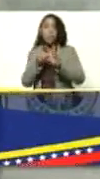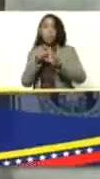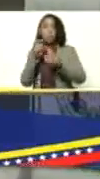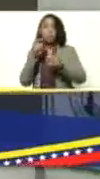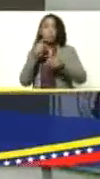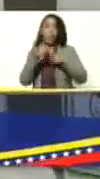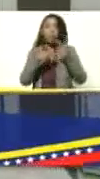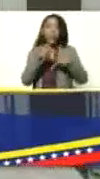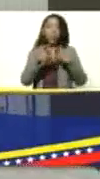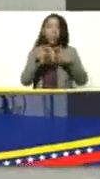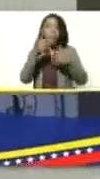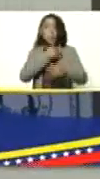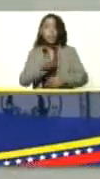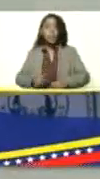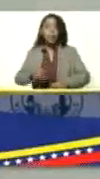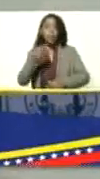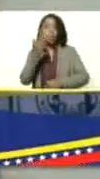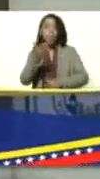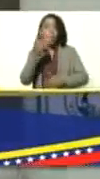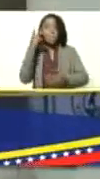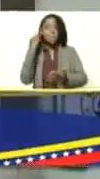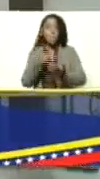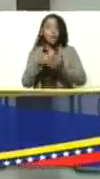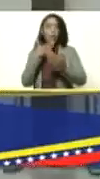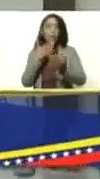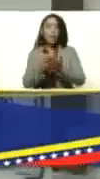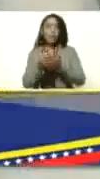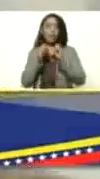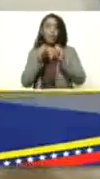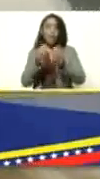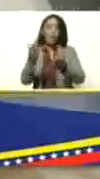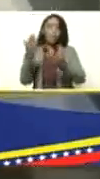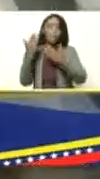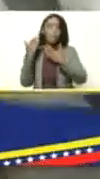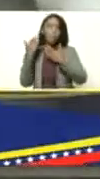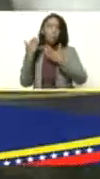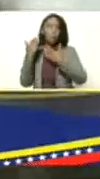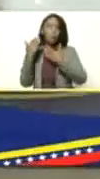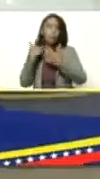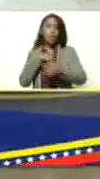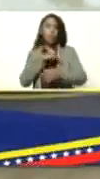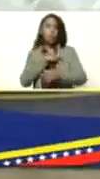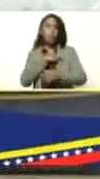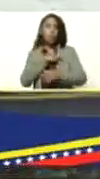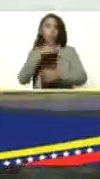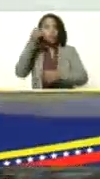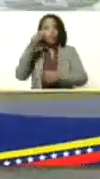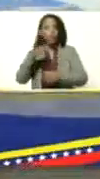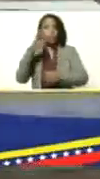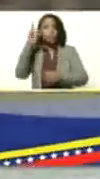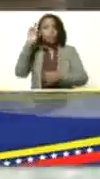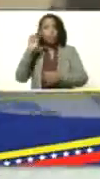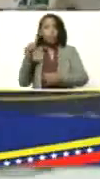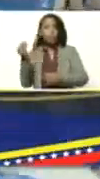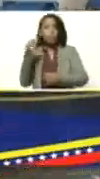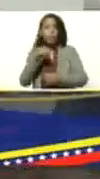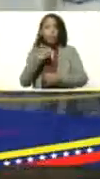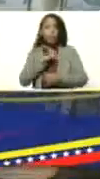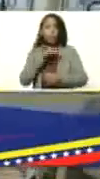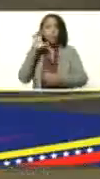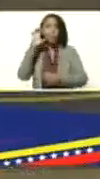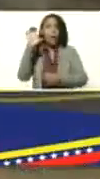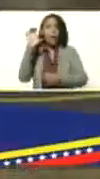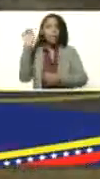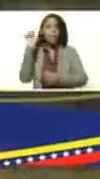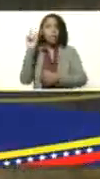a usted mil gracias por continuar con este apoyo y nosotros creyendo cada día más en nuestro país en